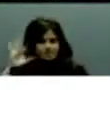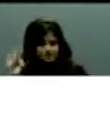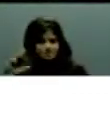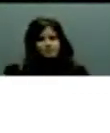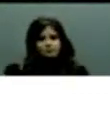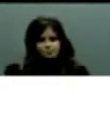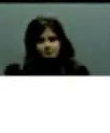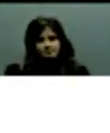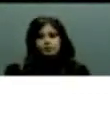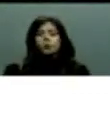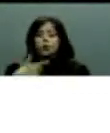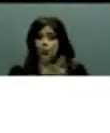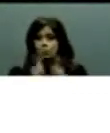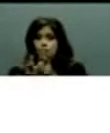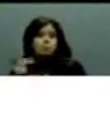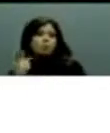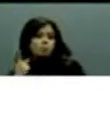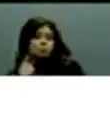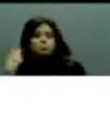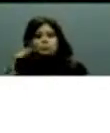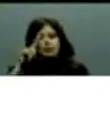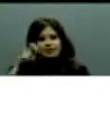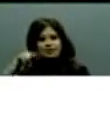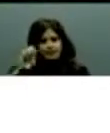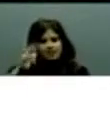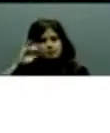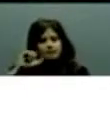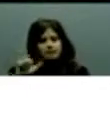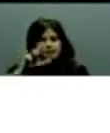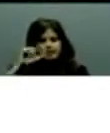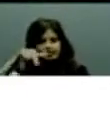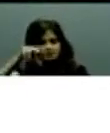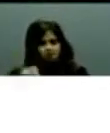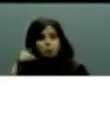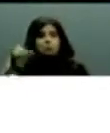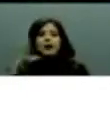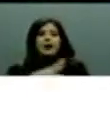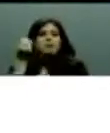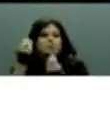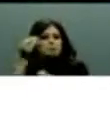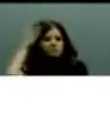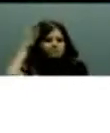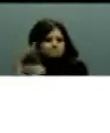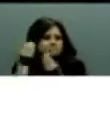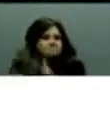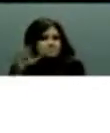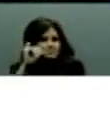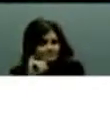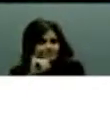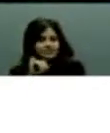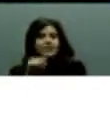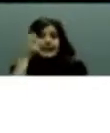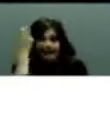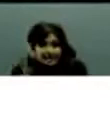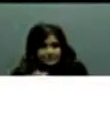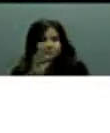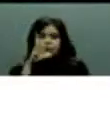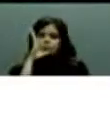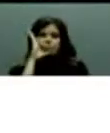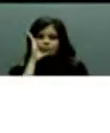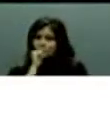el grupo político de René Bejarano tenga un peso mayoritario y a eso no puede